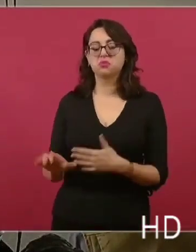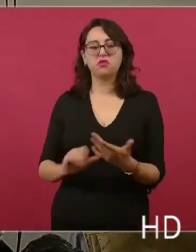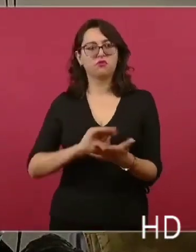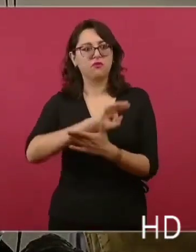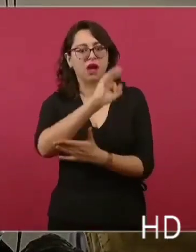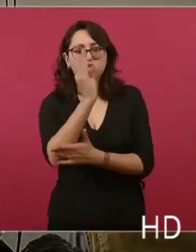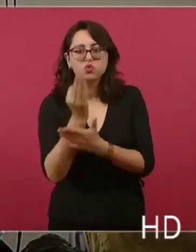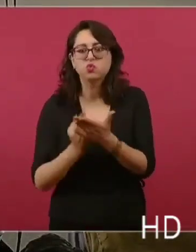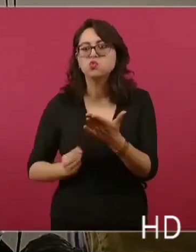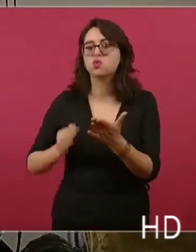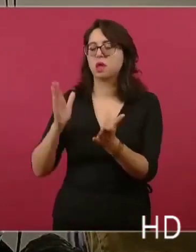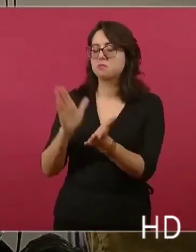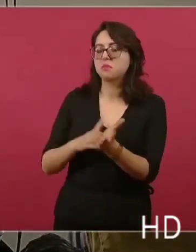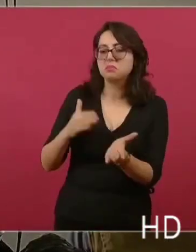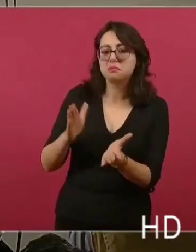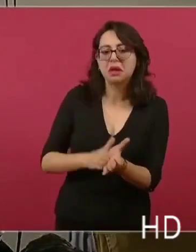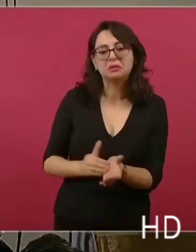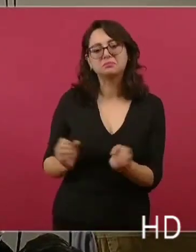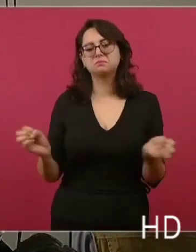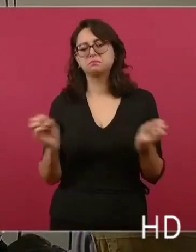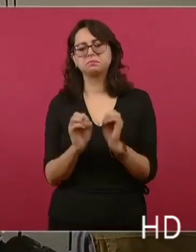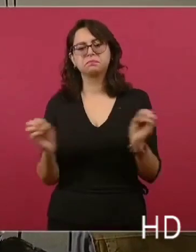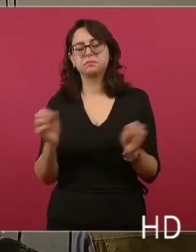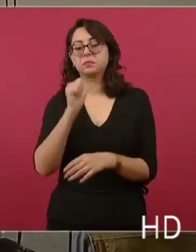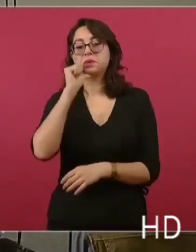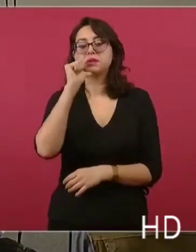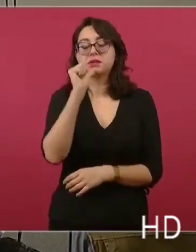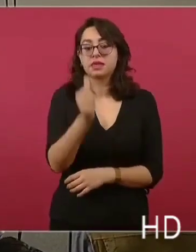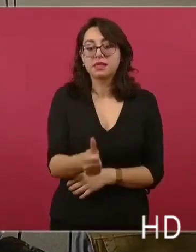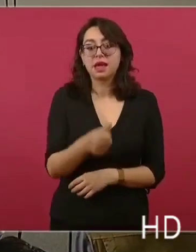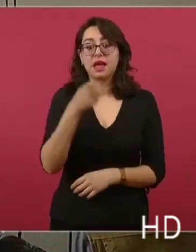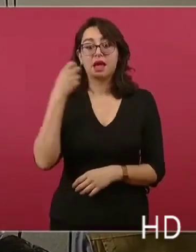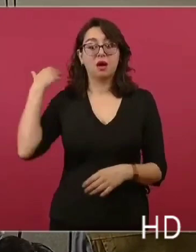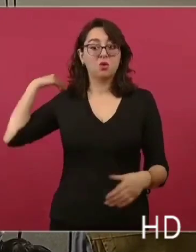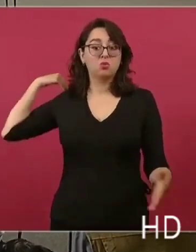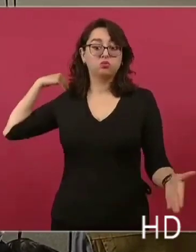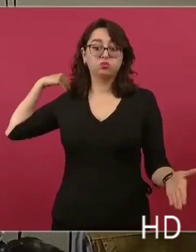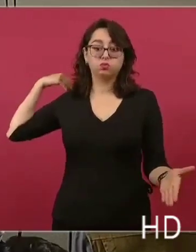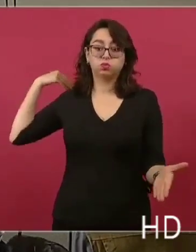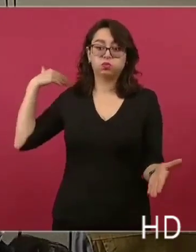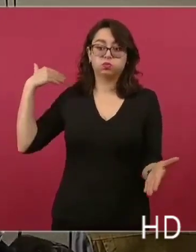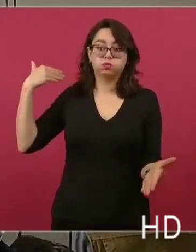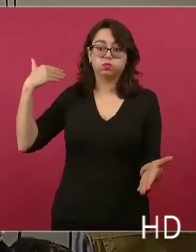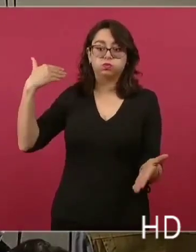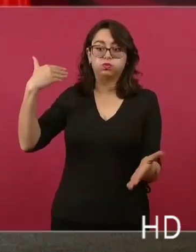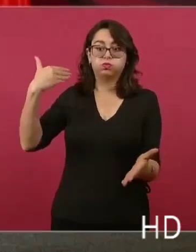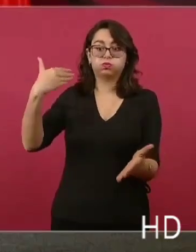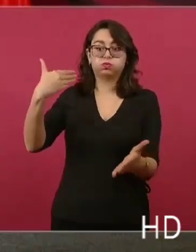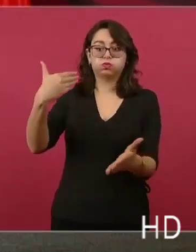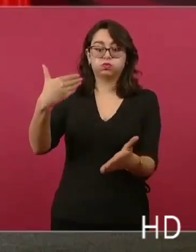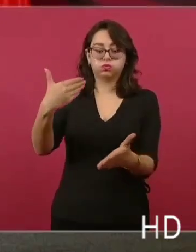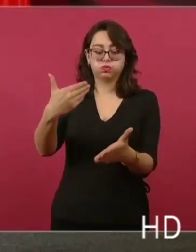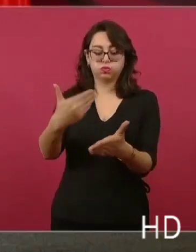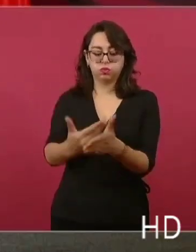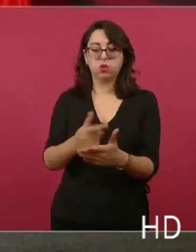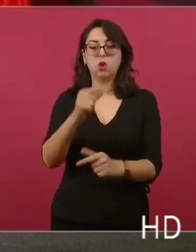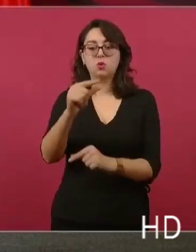mucho tiempo y fue generando poco a poco una estructura de lo que llamamos el Estado corrupto.